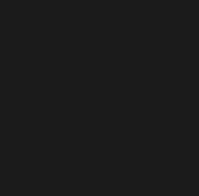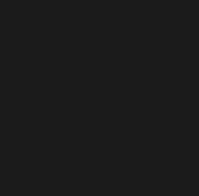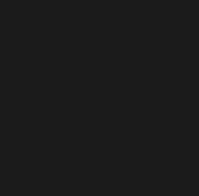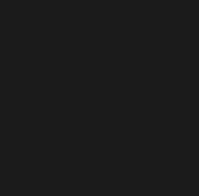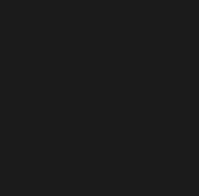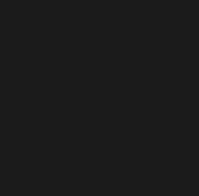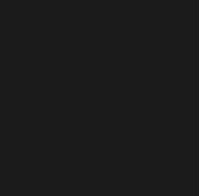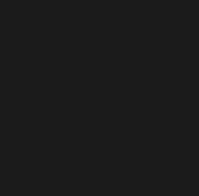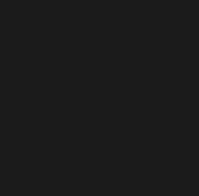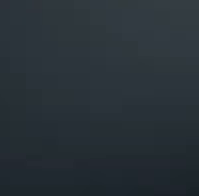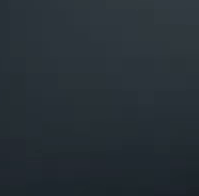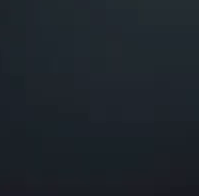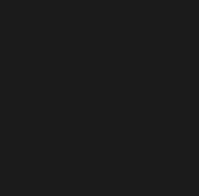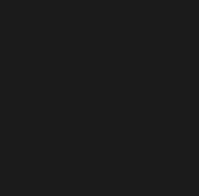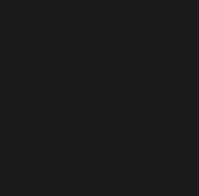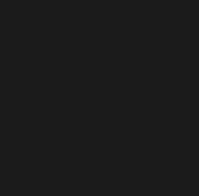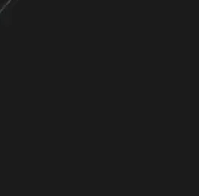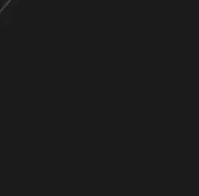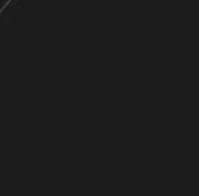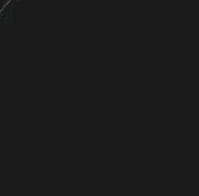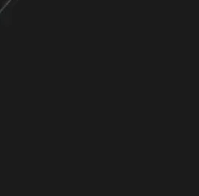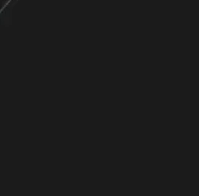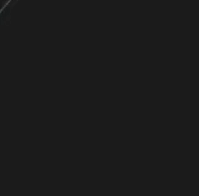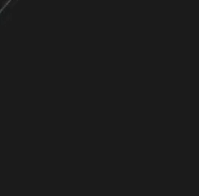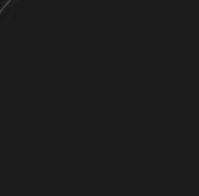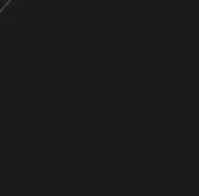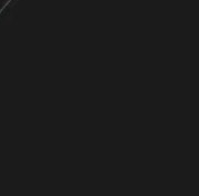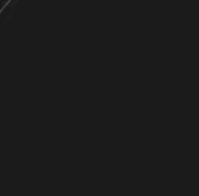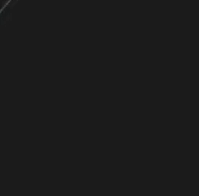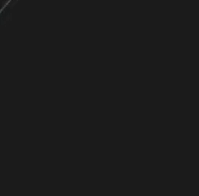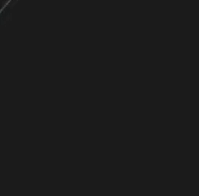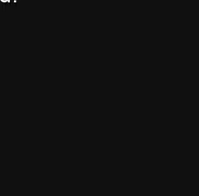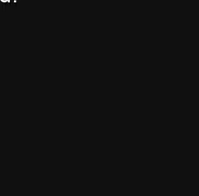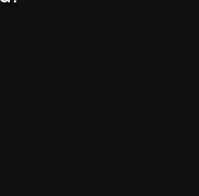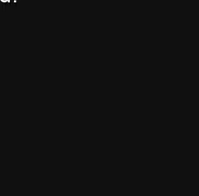Sistema Público de Radiodifusión de la Ciudad de México